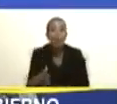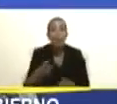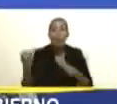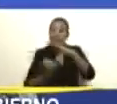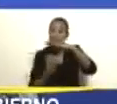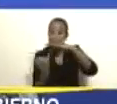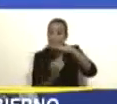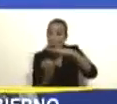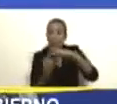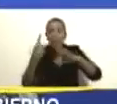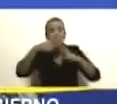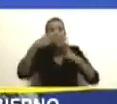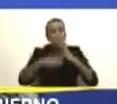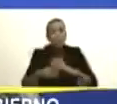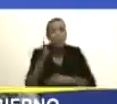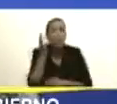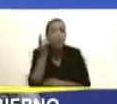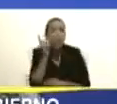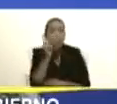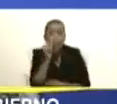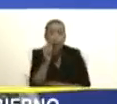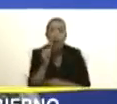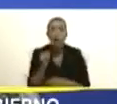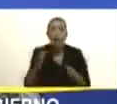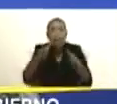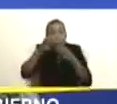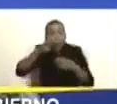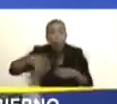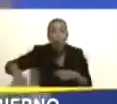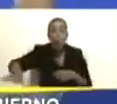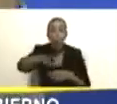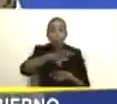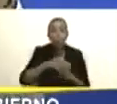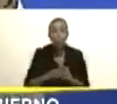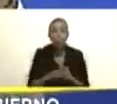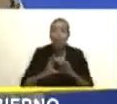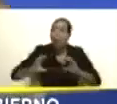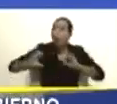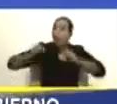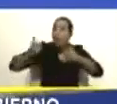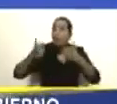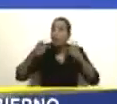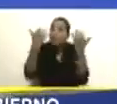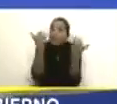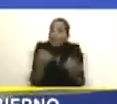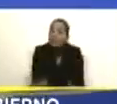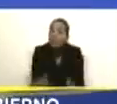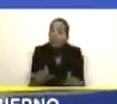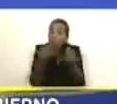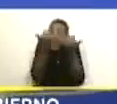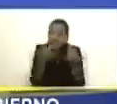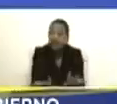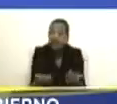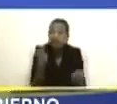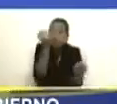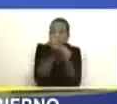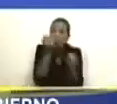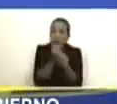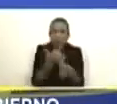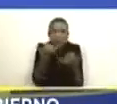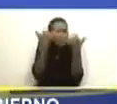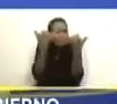instituciones, hombres y mujeres de nuestro pueblo. Arranquemos entonces, arranquemos